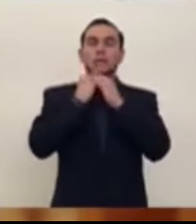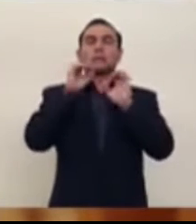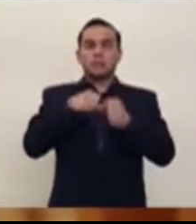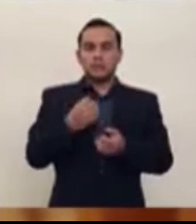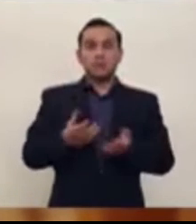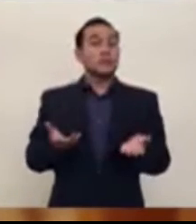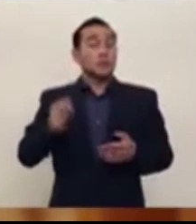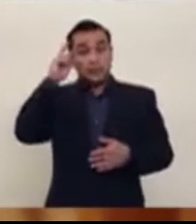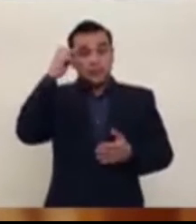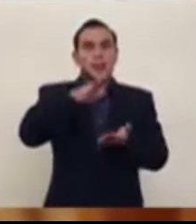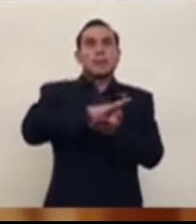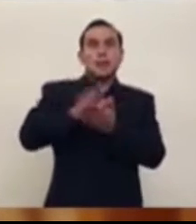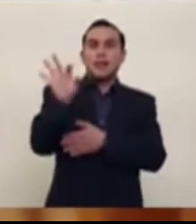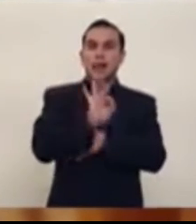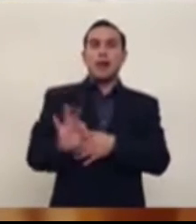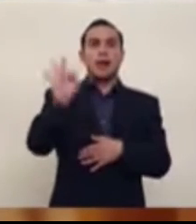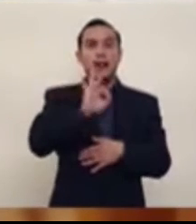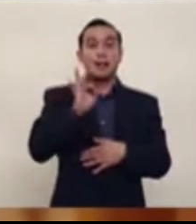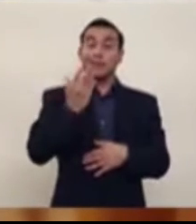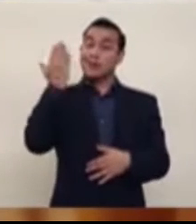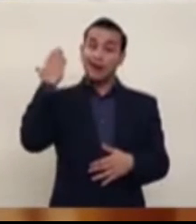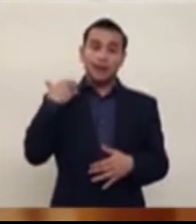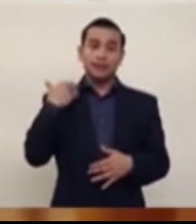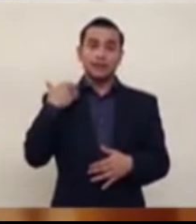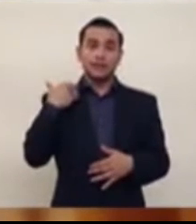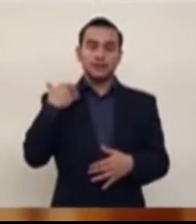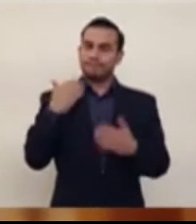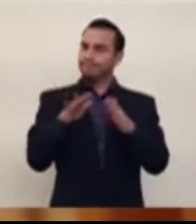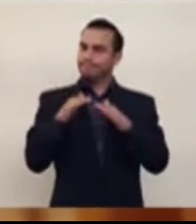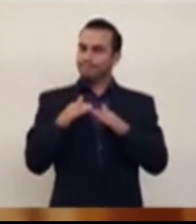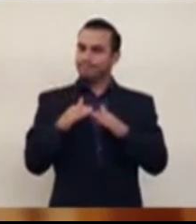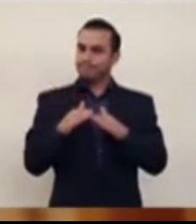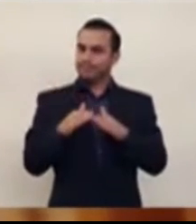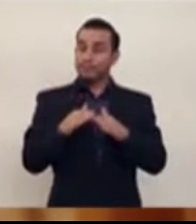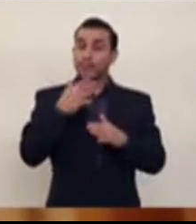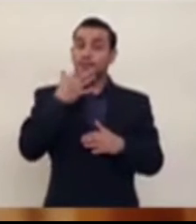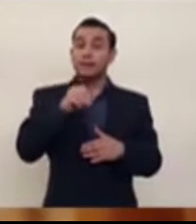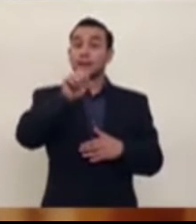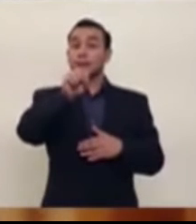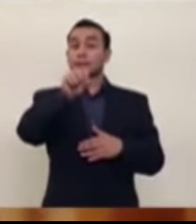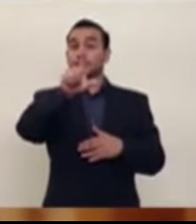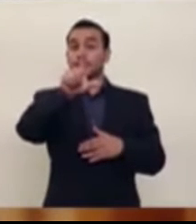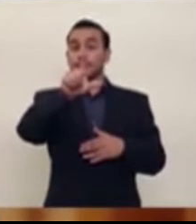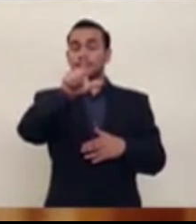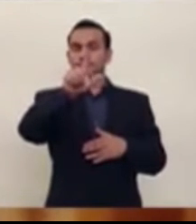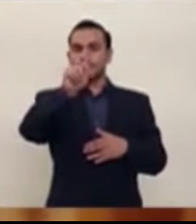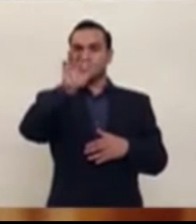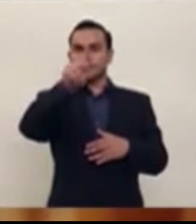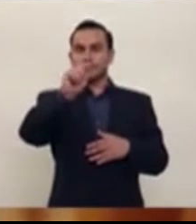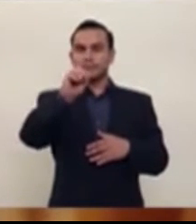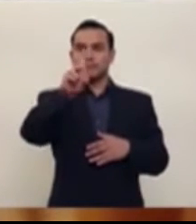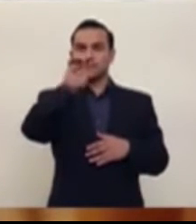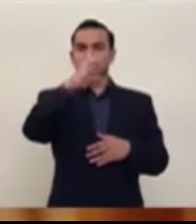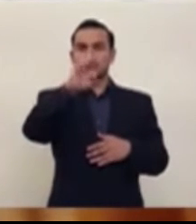aunque lo estamos purificando mejor que como se purificaba antes, a partir de ayer, con el sulfato de cobre, pues con